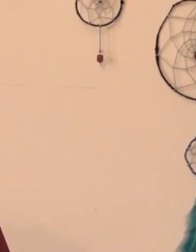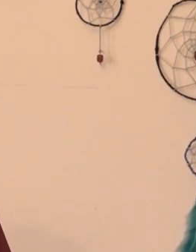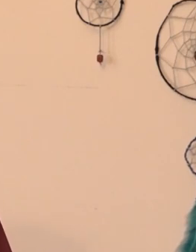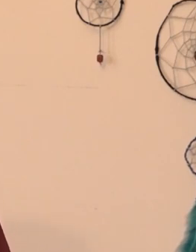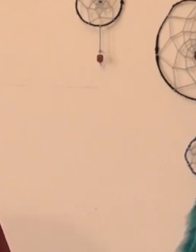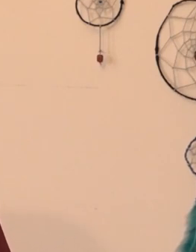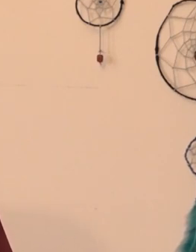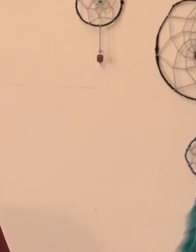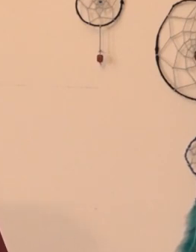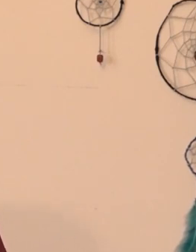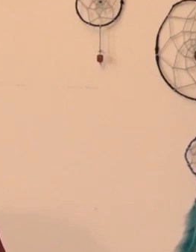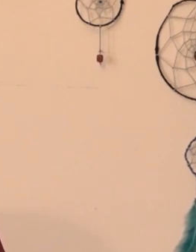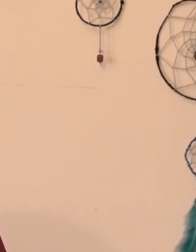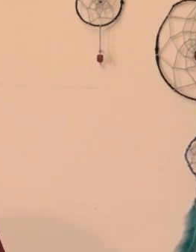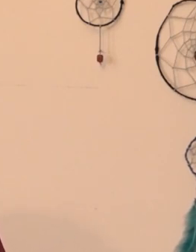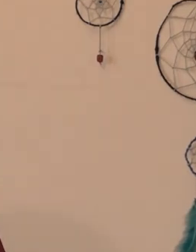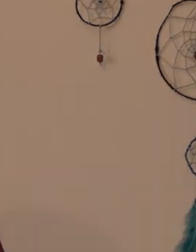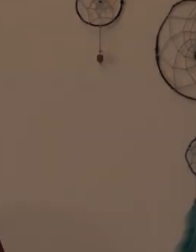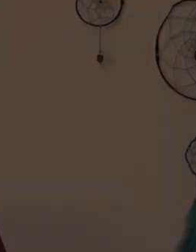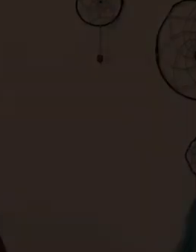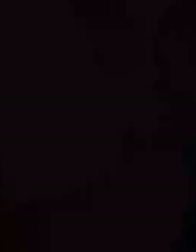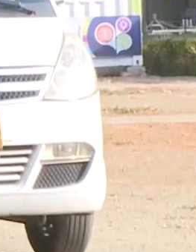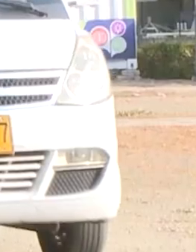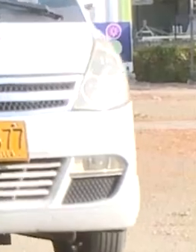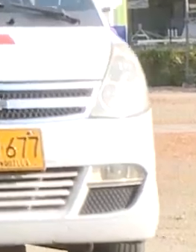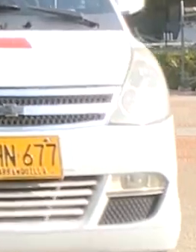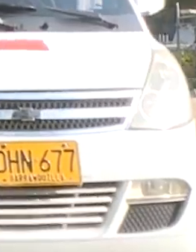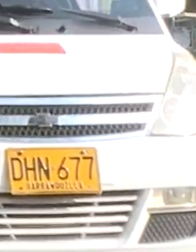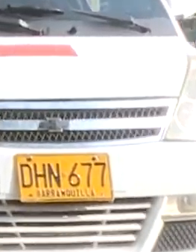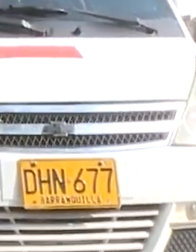Los invitamos a ser testigos de este histórico momento.